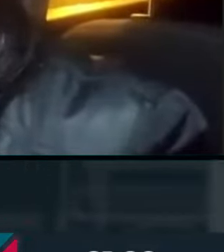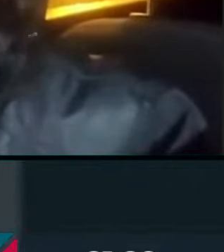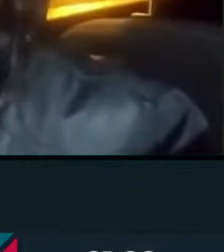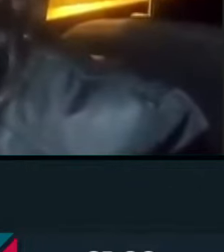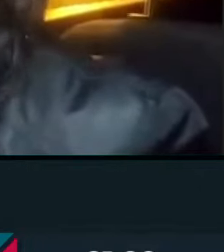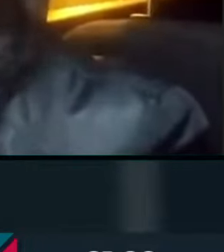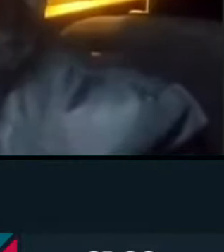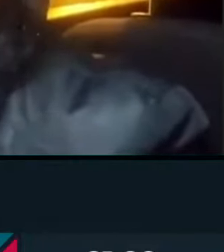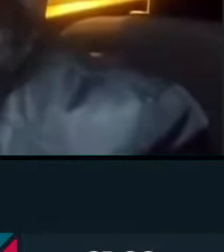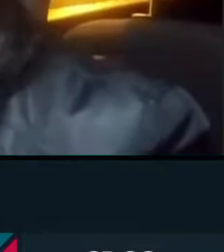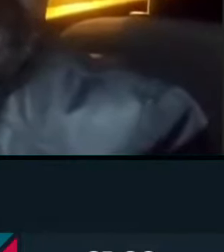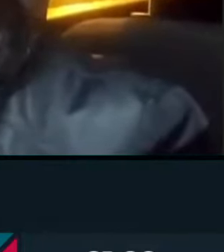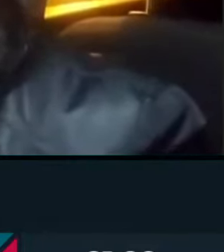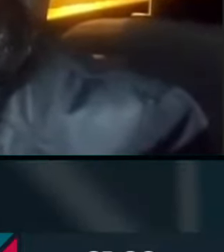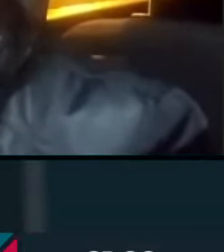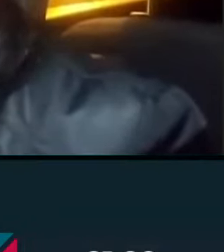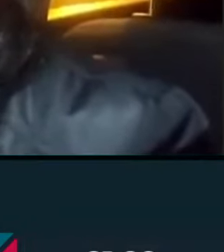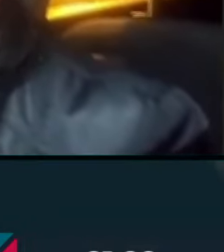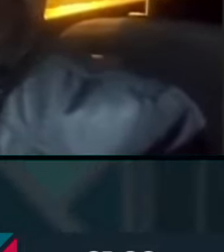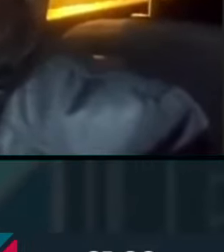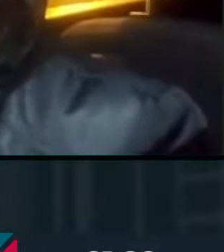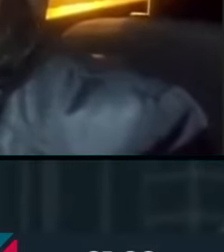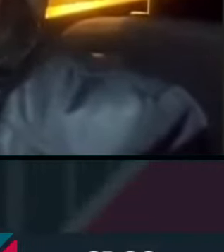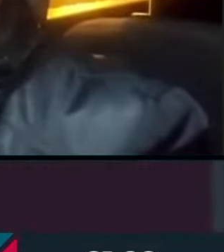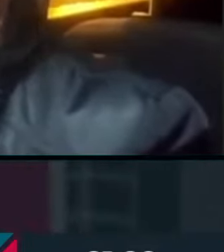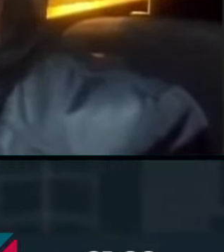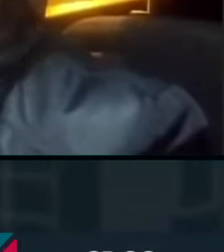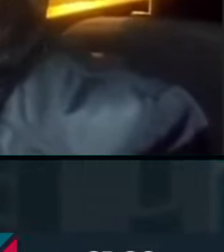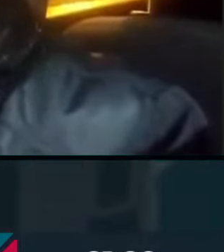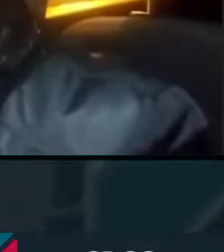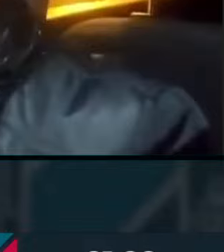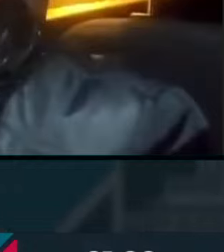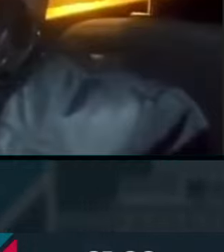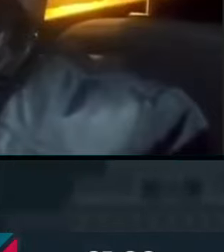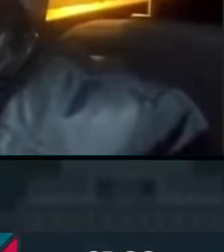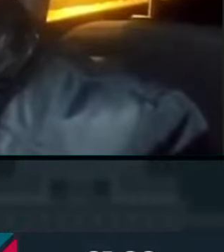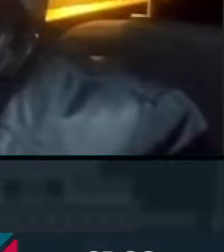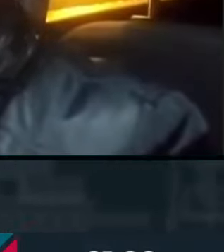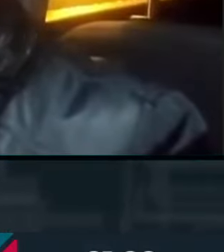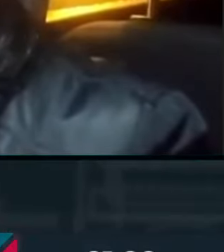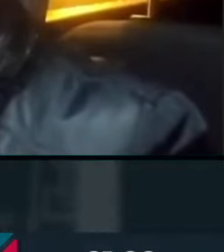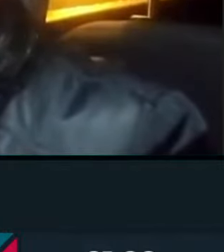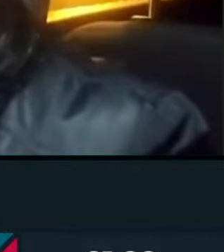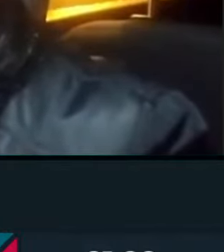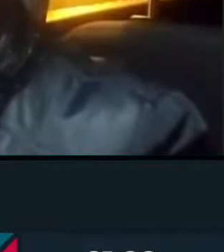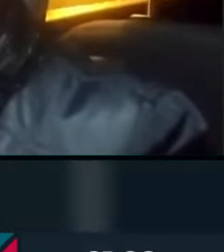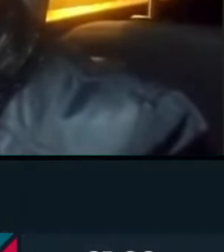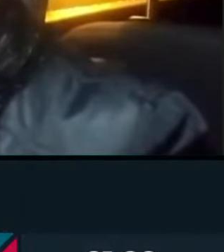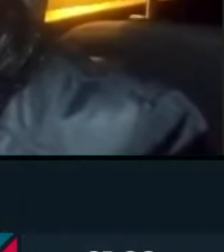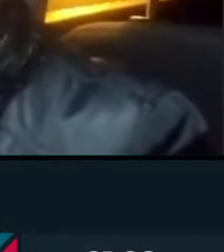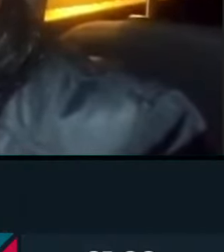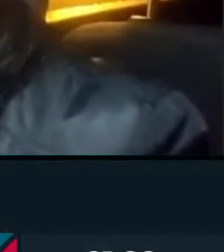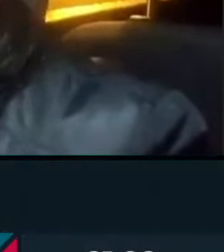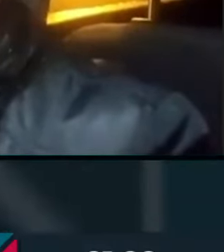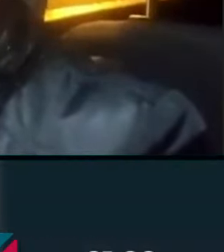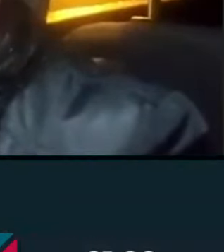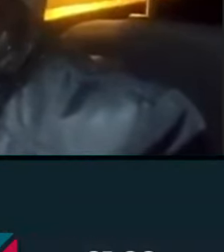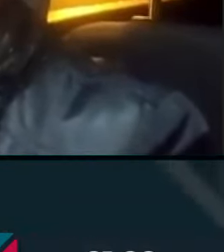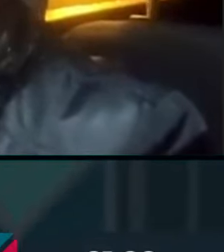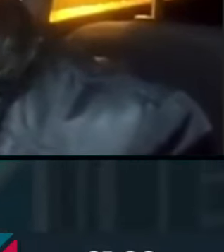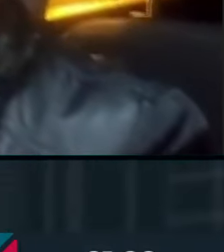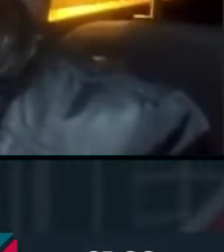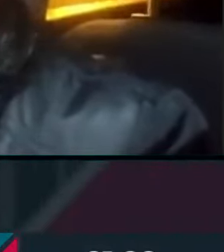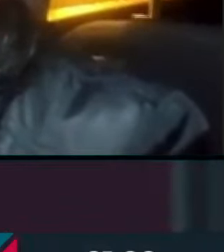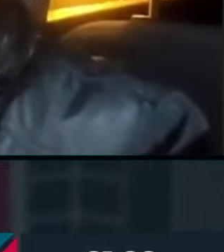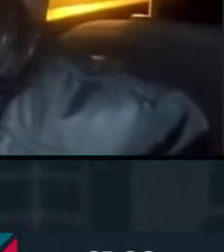política, pero también una visión distinta de los derechos humanos, y también decirles que todo lo que imaginemos en esta vida es real, si nuestros